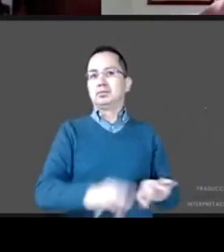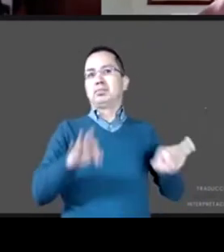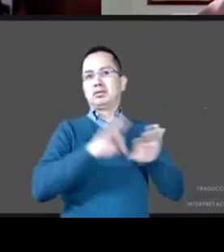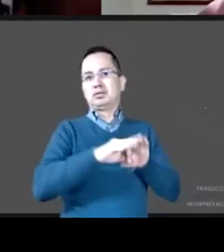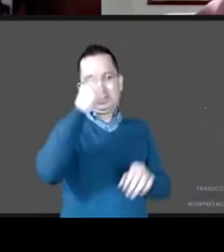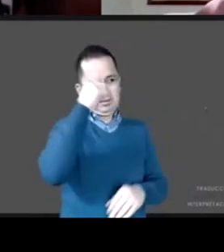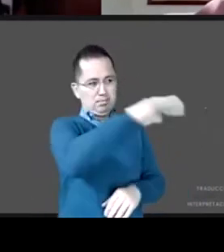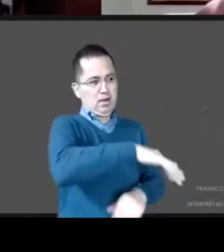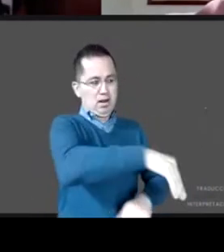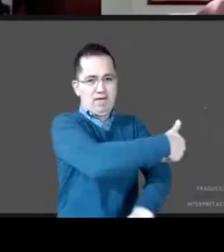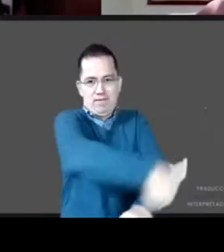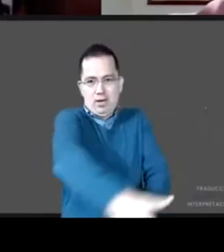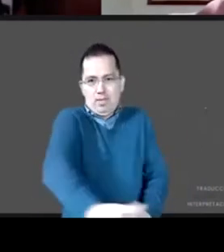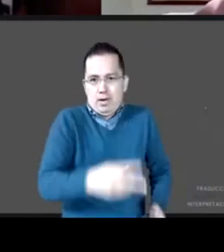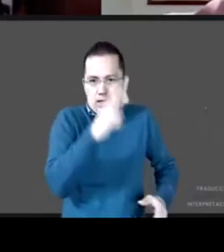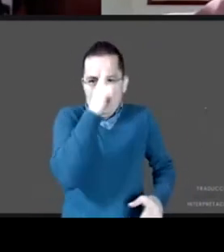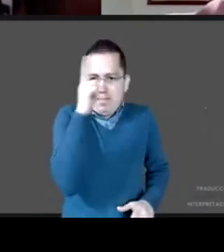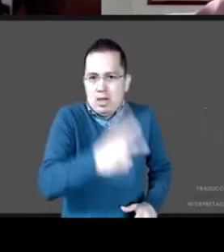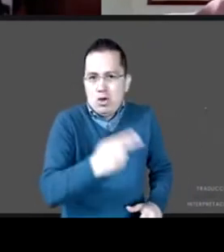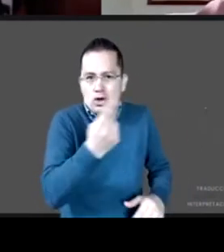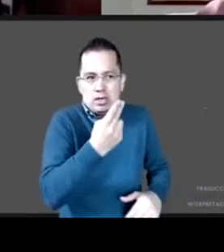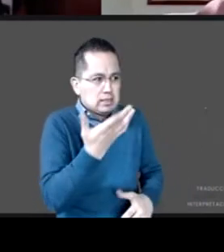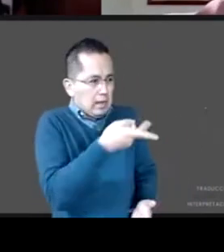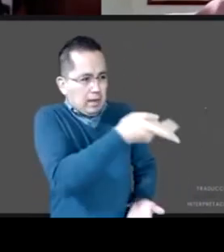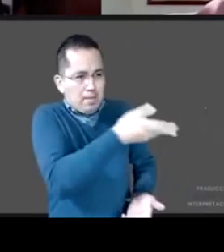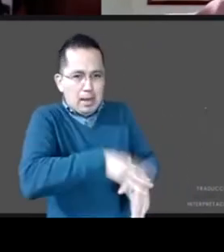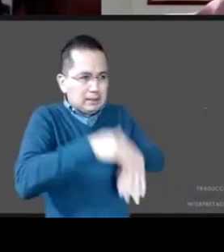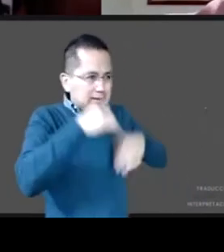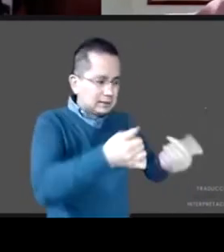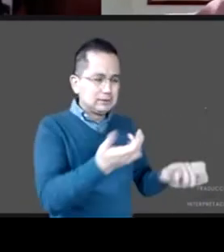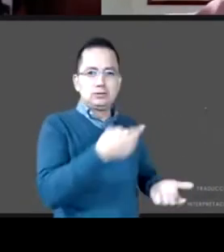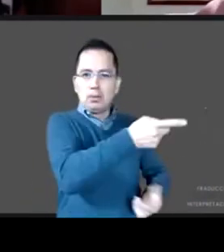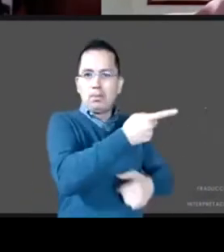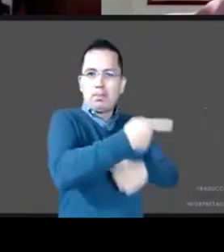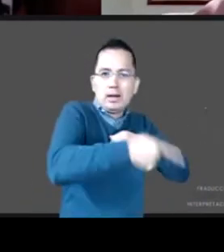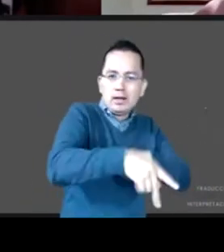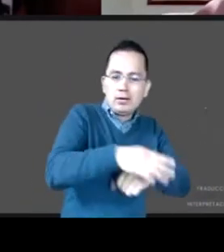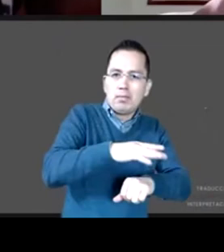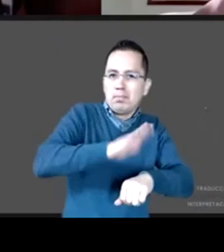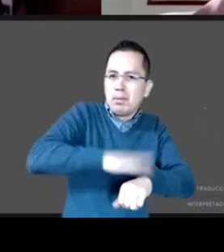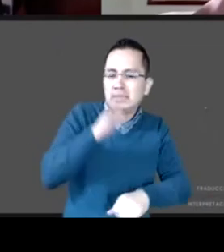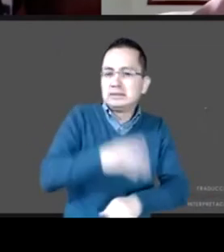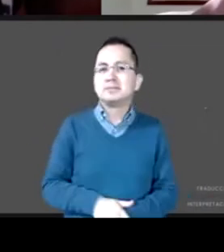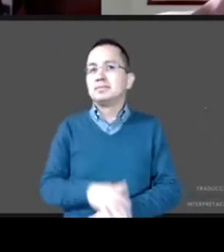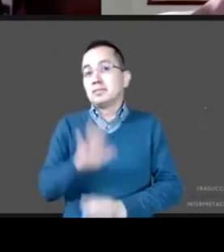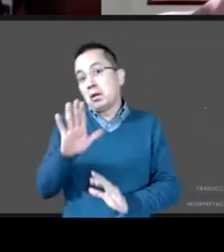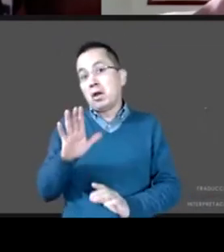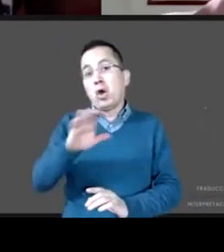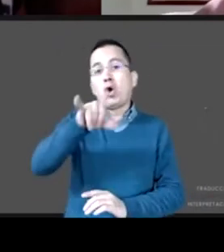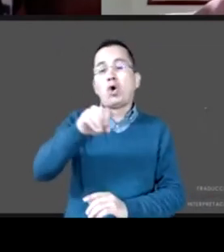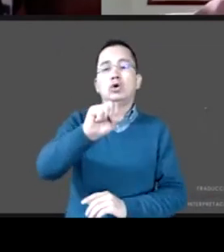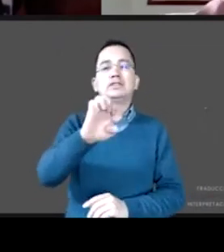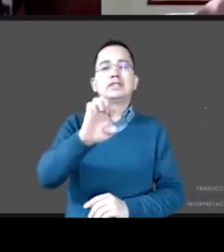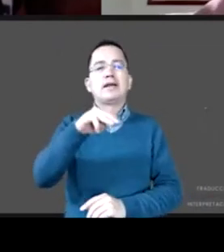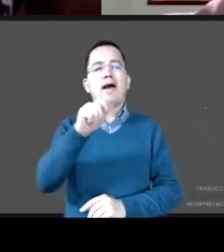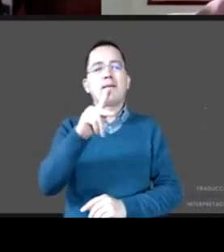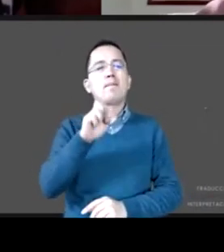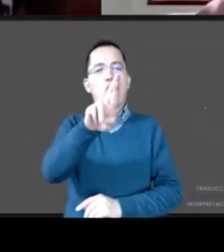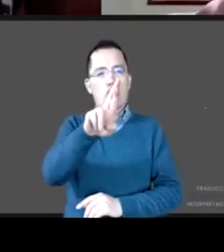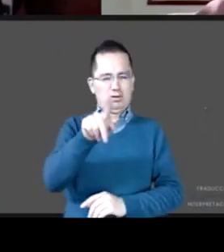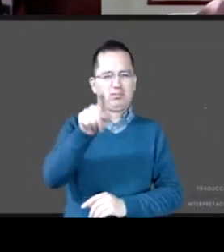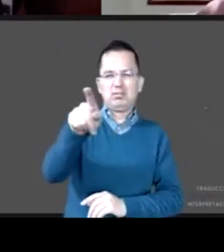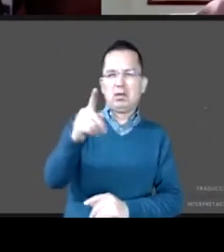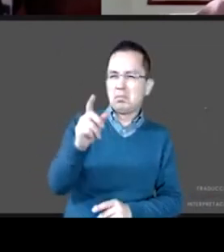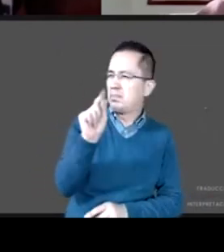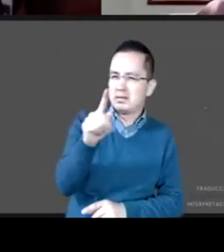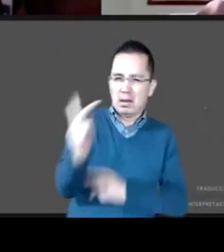entre las más necesitadas y vulnerables cuyas prioridades pues sí tienden a ser otras así es que José Nabor la misma pregunta con este con este